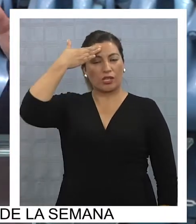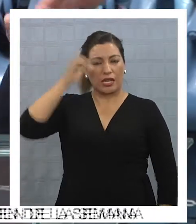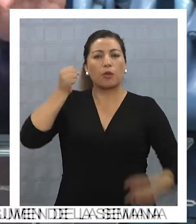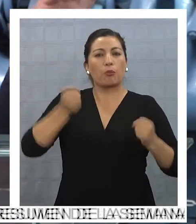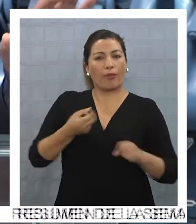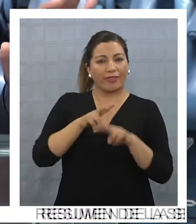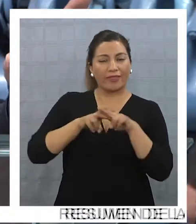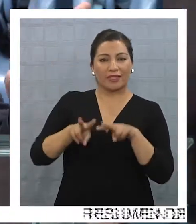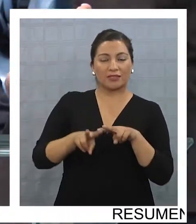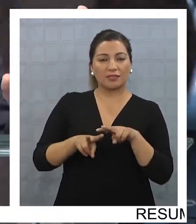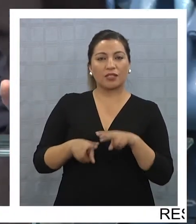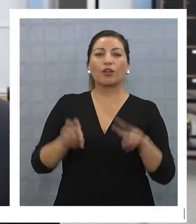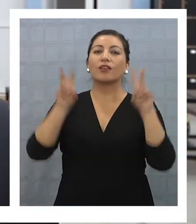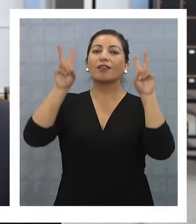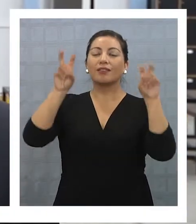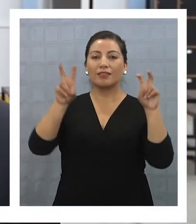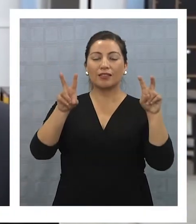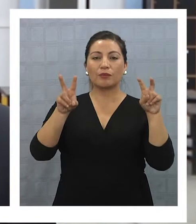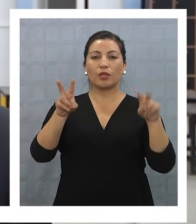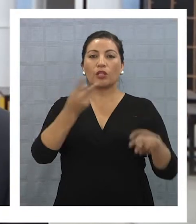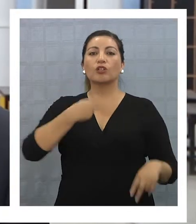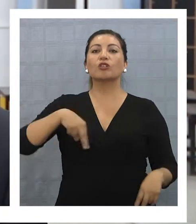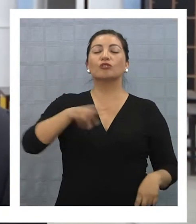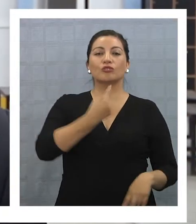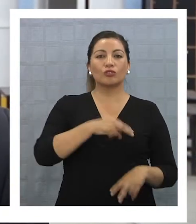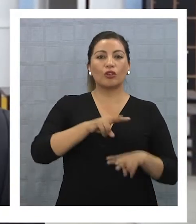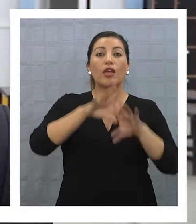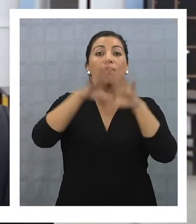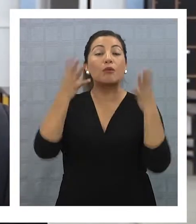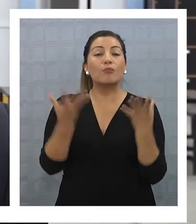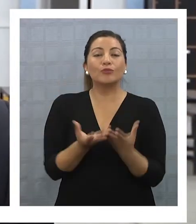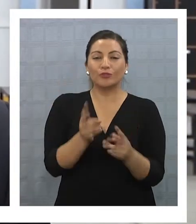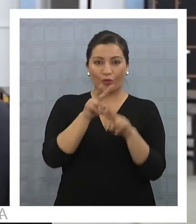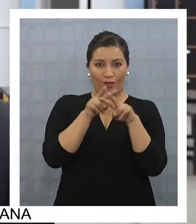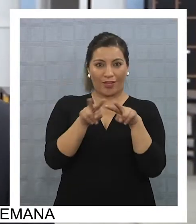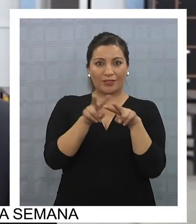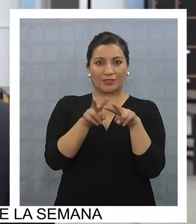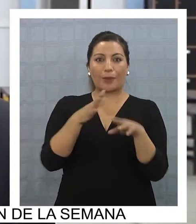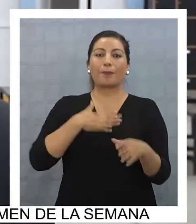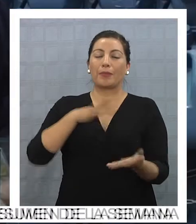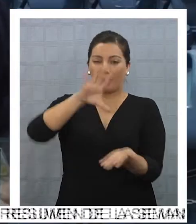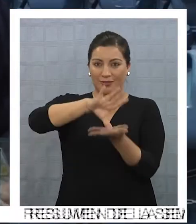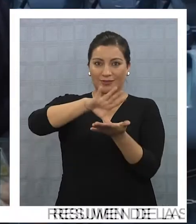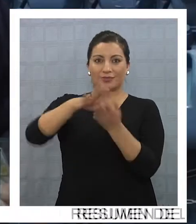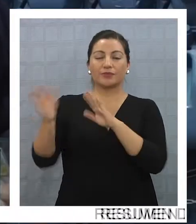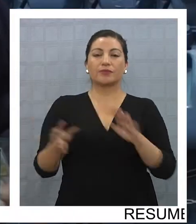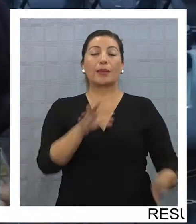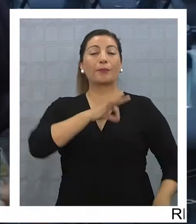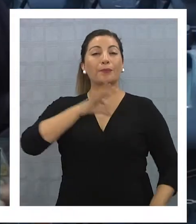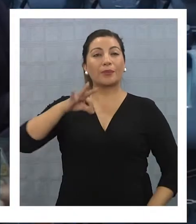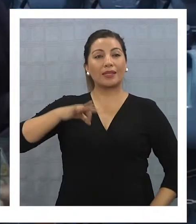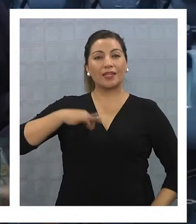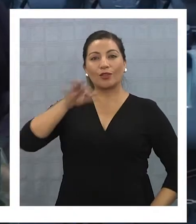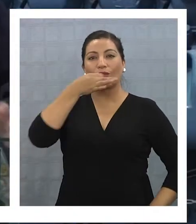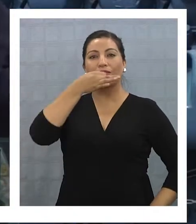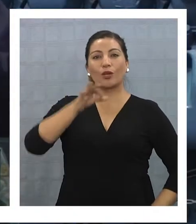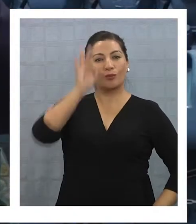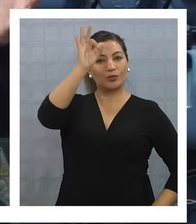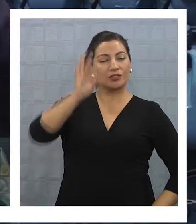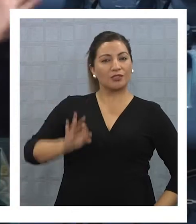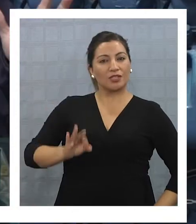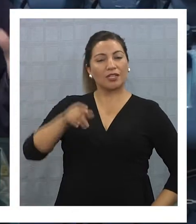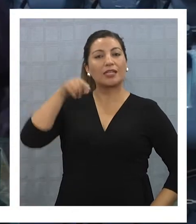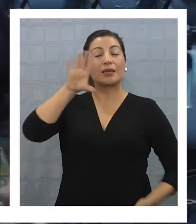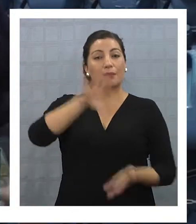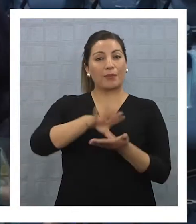que es posible hacerlo en función y en virtud de lo que está ocurriendo hoy día en el mundo y particularmente con nuestro país. El ministro señaló que las cifras